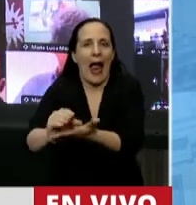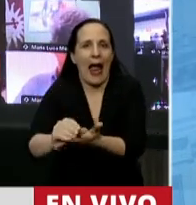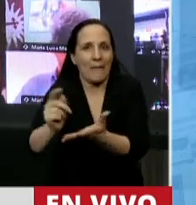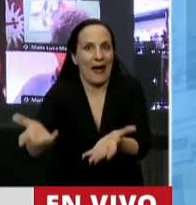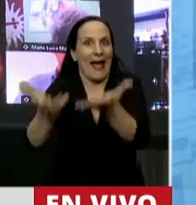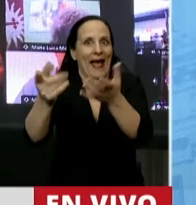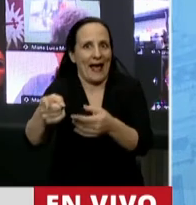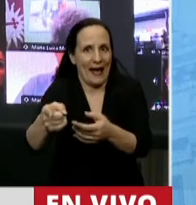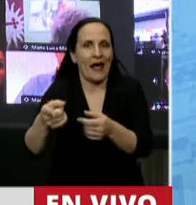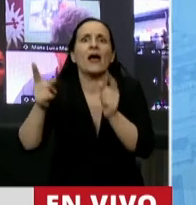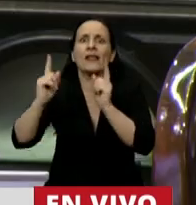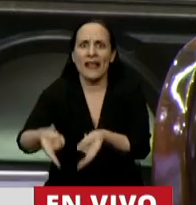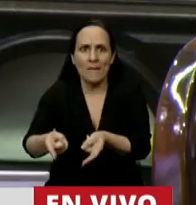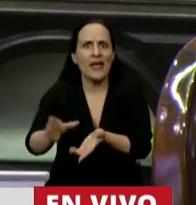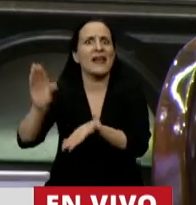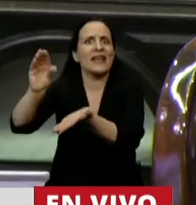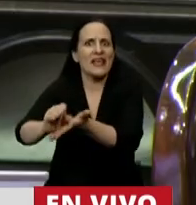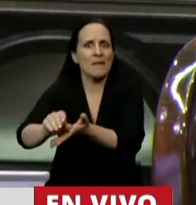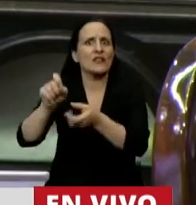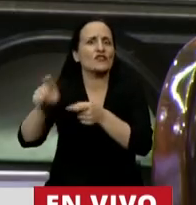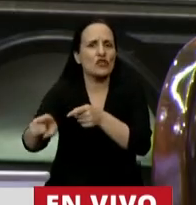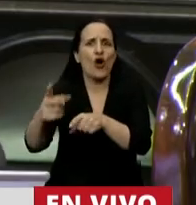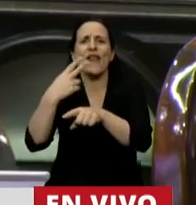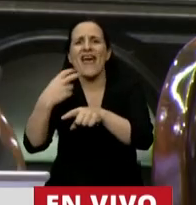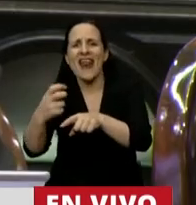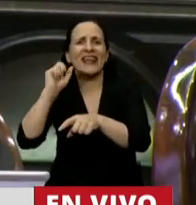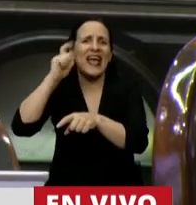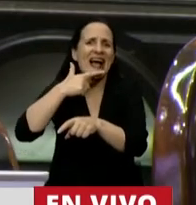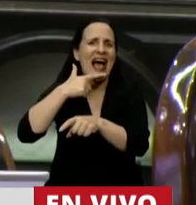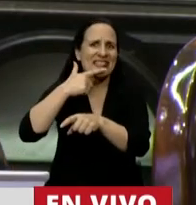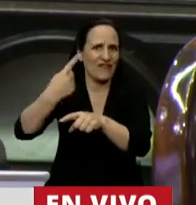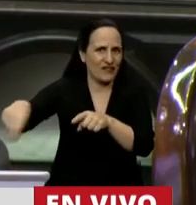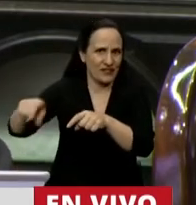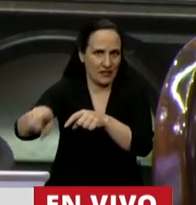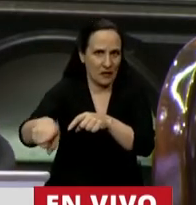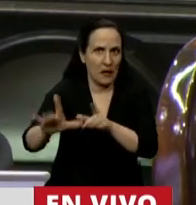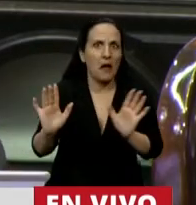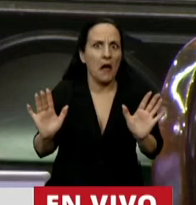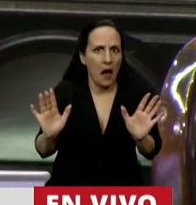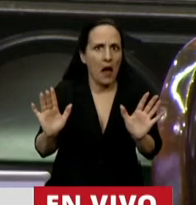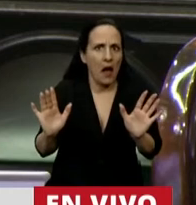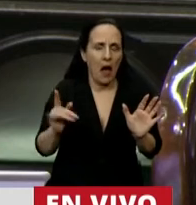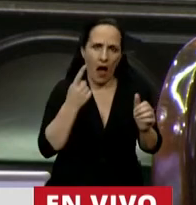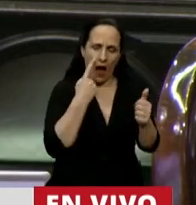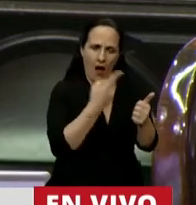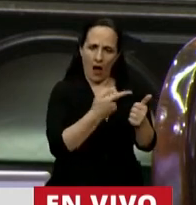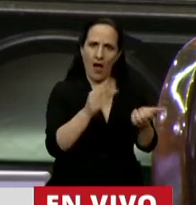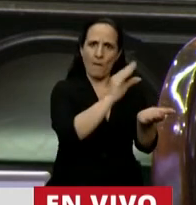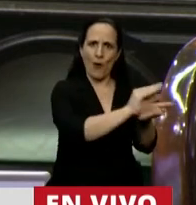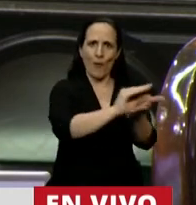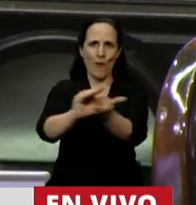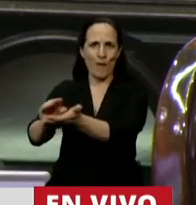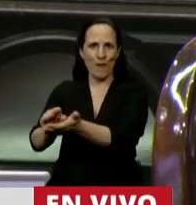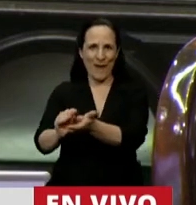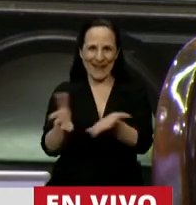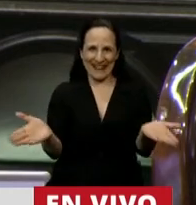Y también lo que es la inversión en energía y en gas natural. Claramente, esto es una inversión que se